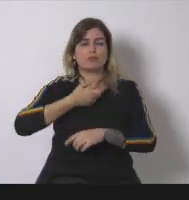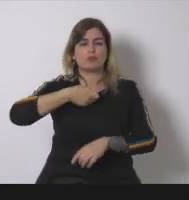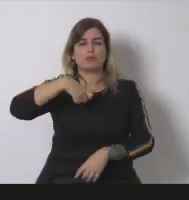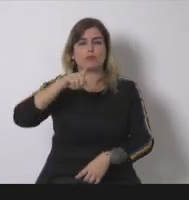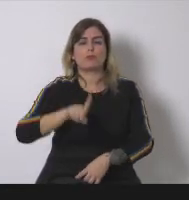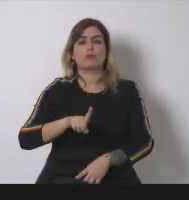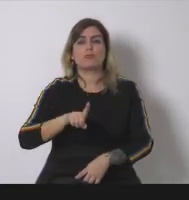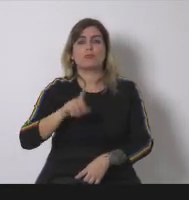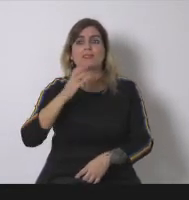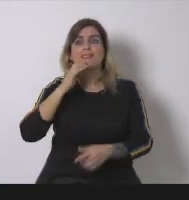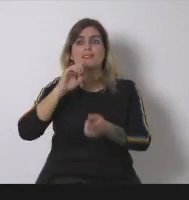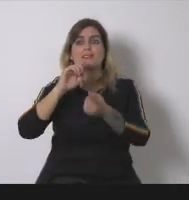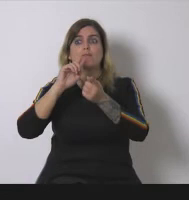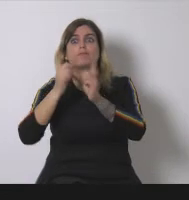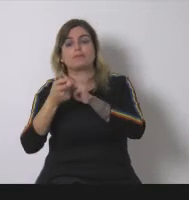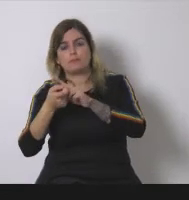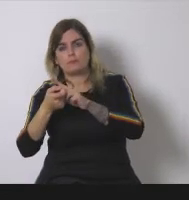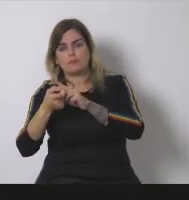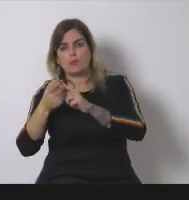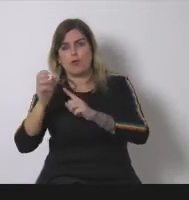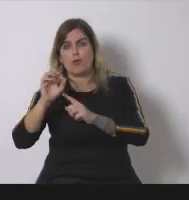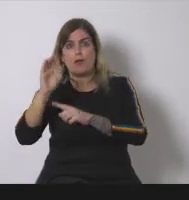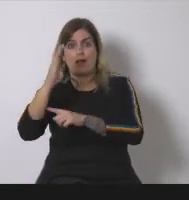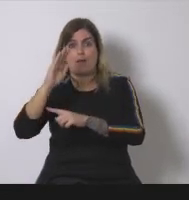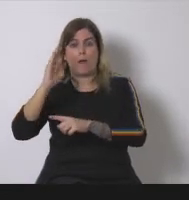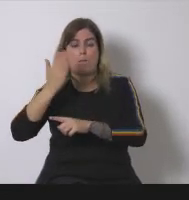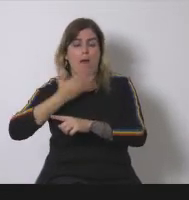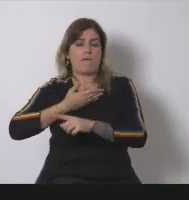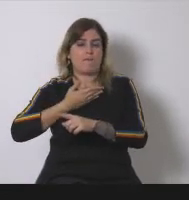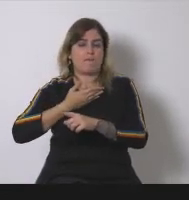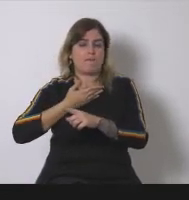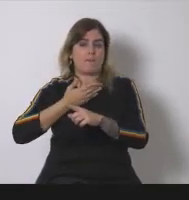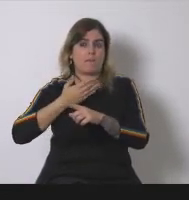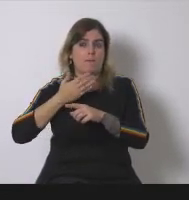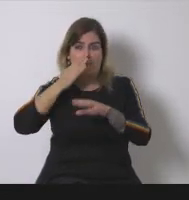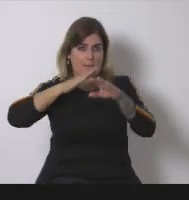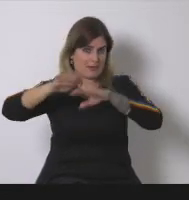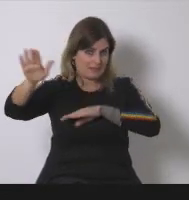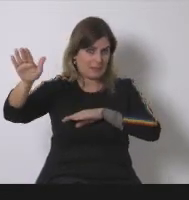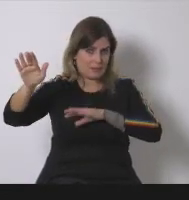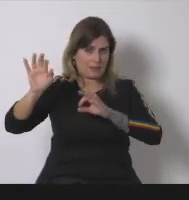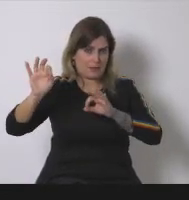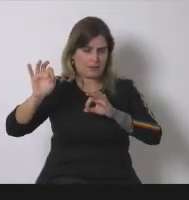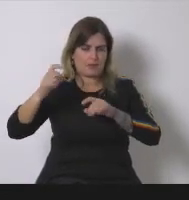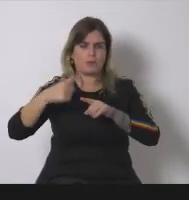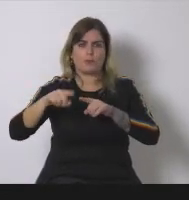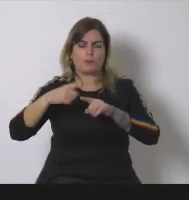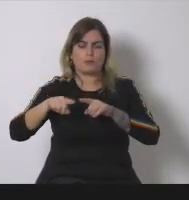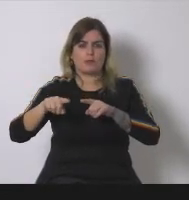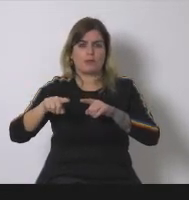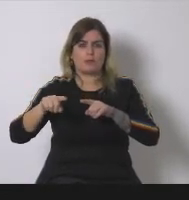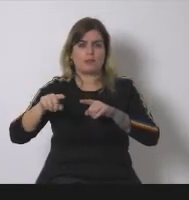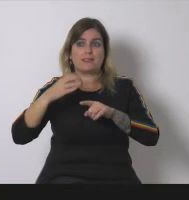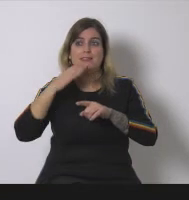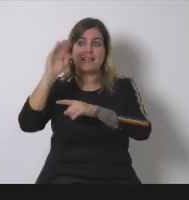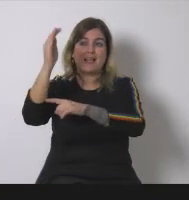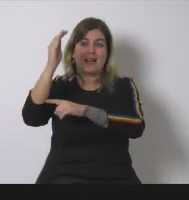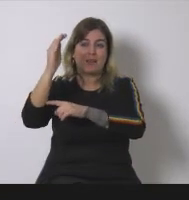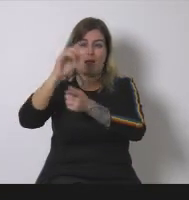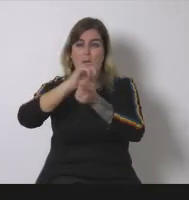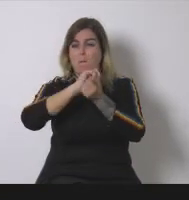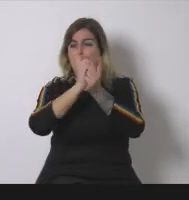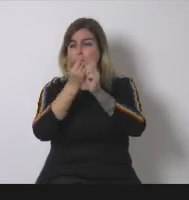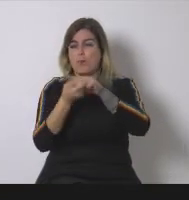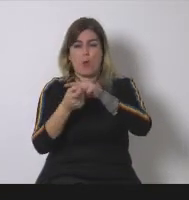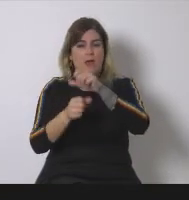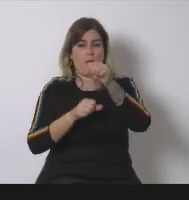cambiar de forma irreversible porque obviamente está cambiando y vemos todos y tuviese una evolución inestable en cuanto a que